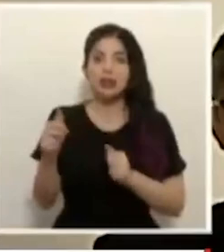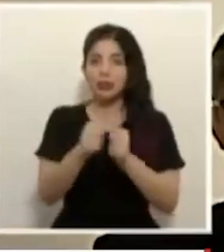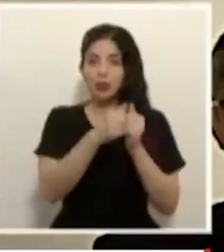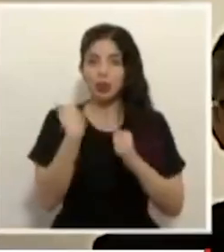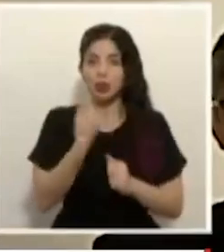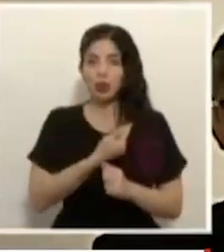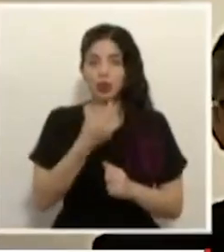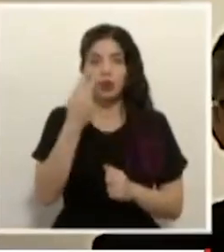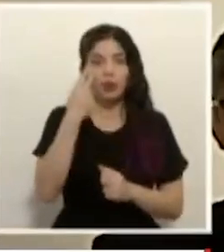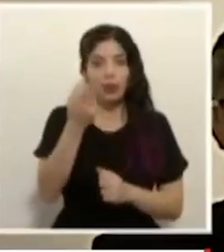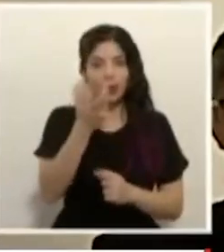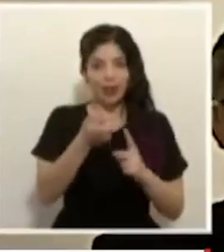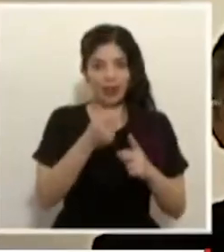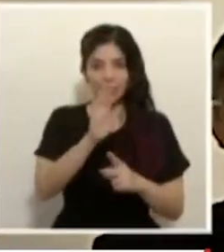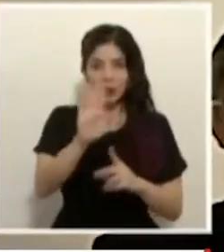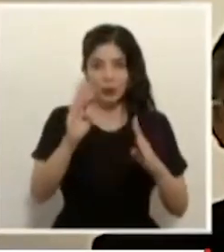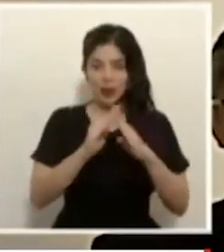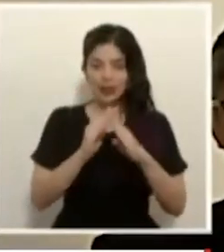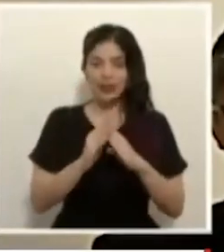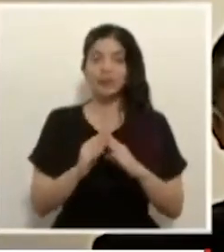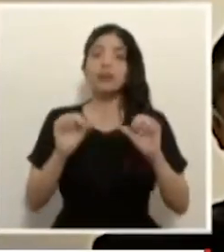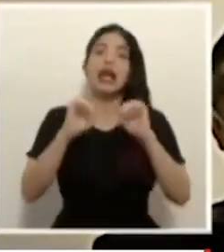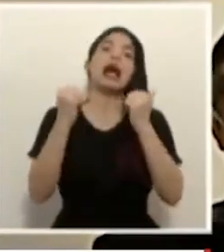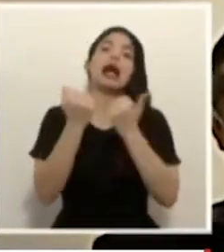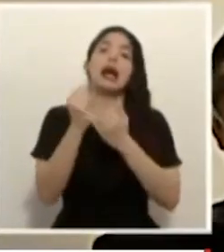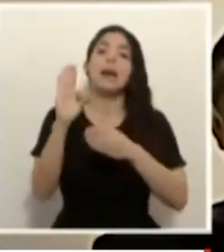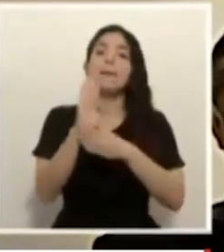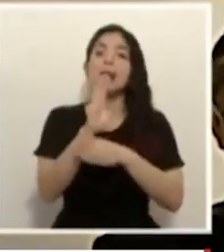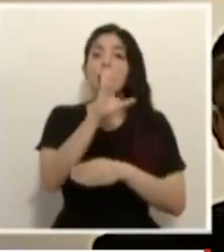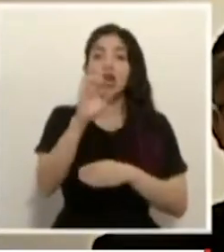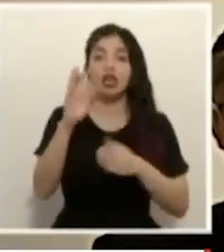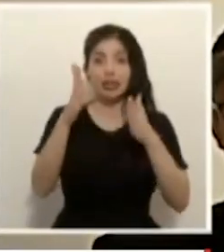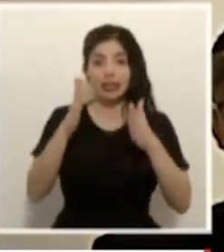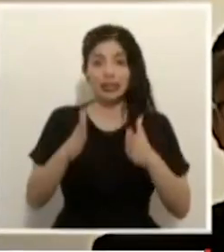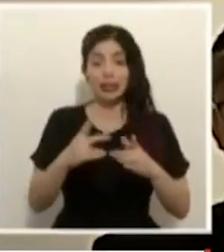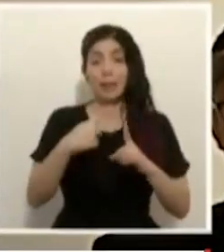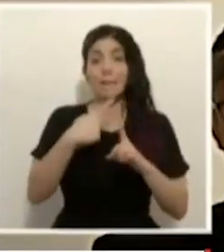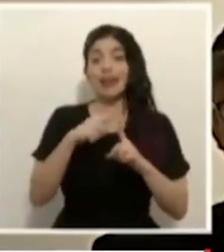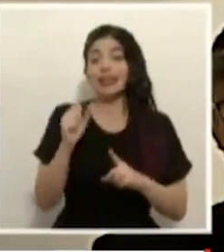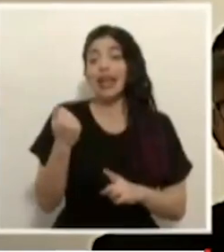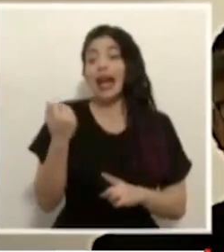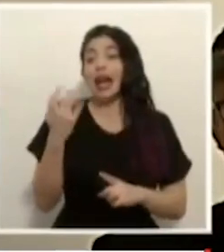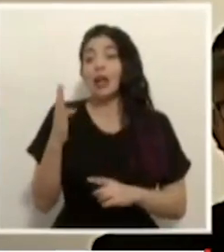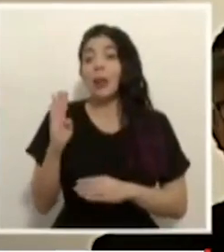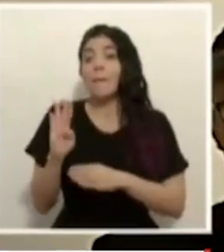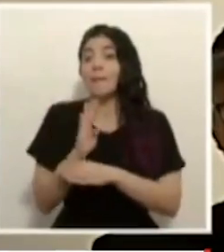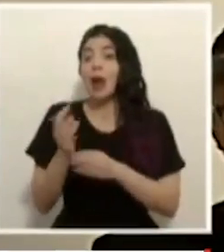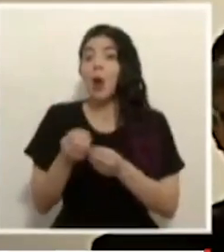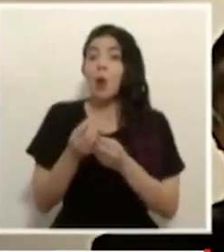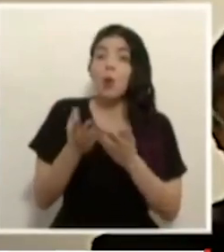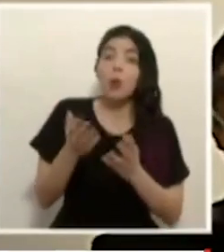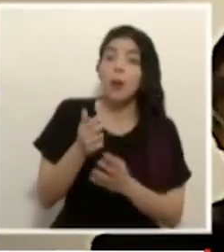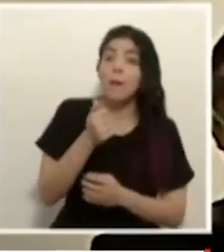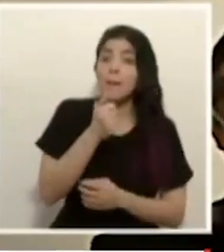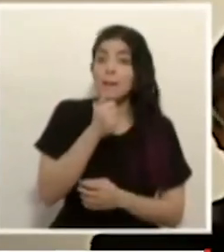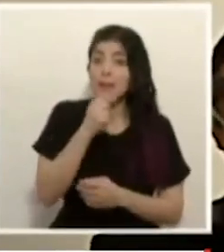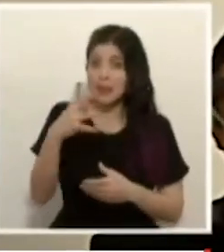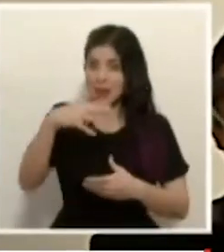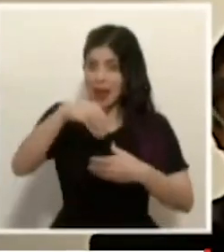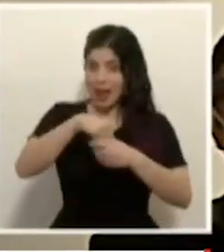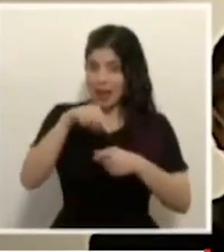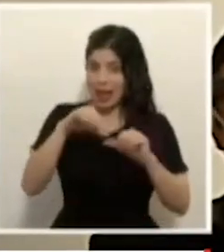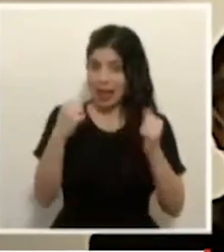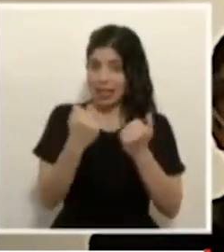en sus hogares. La Asociación Bancaria Costarricense y los 14 bancos públicos y privados que la gremian vienen